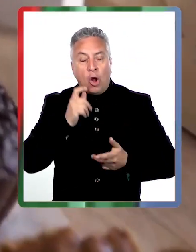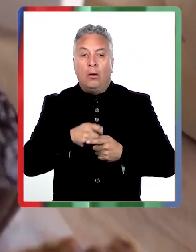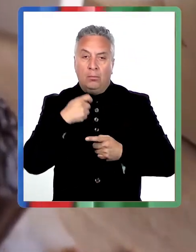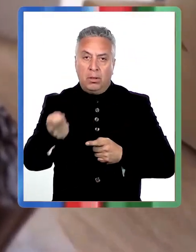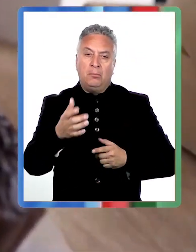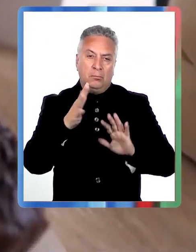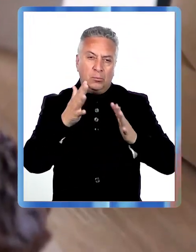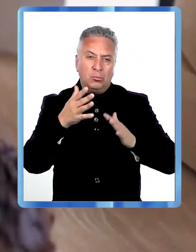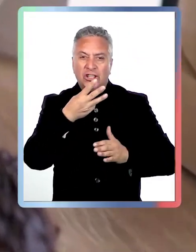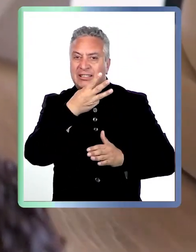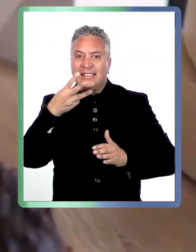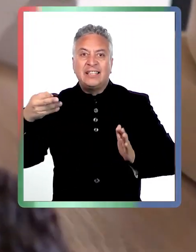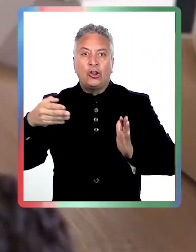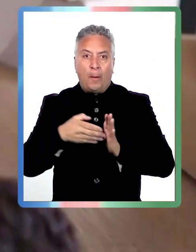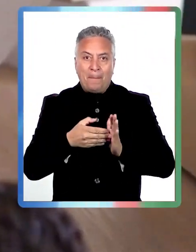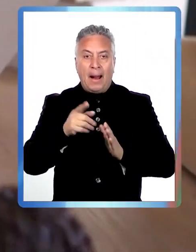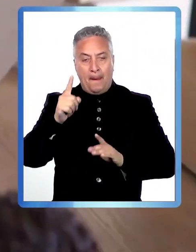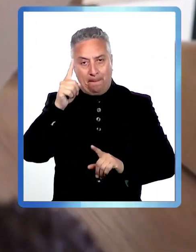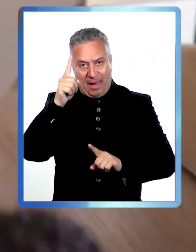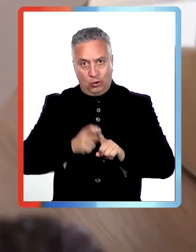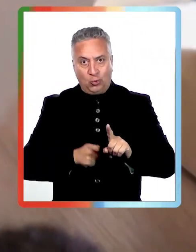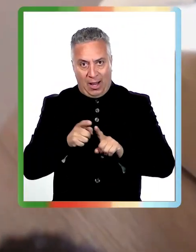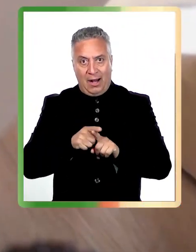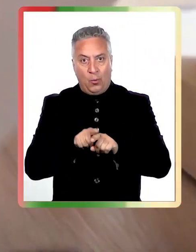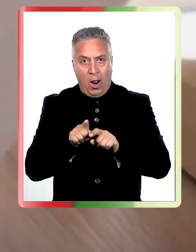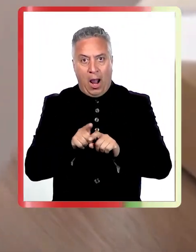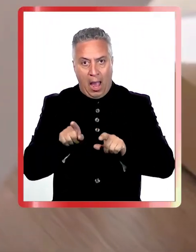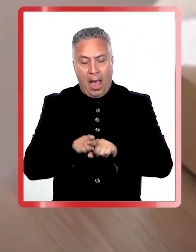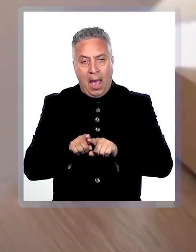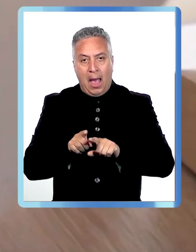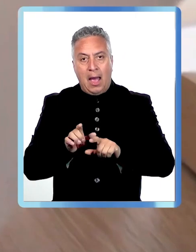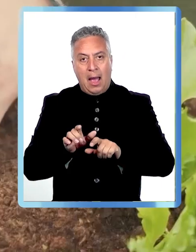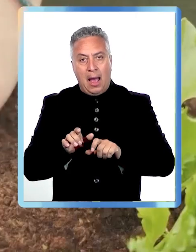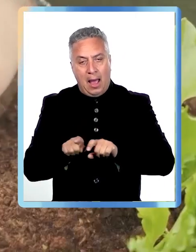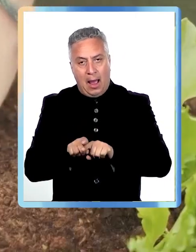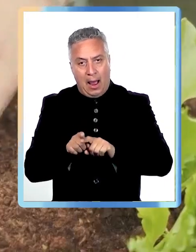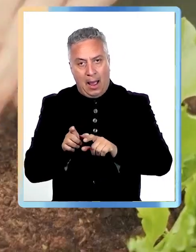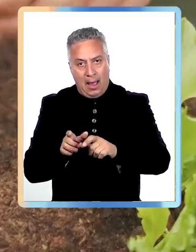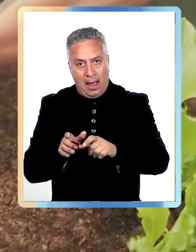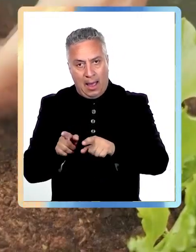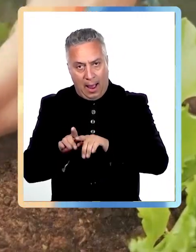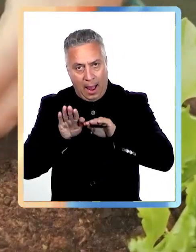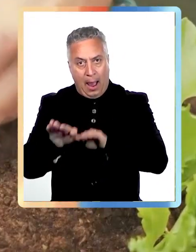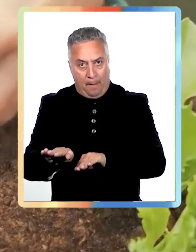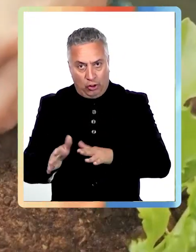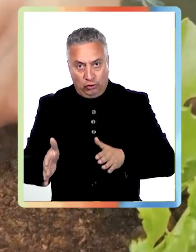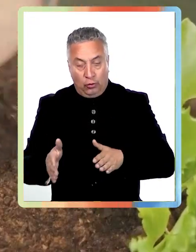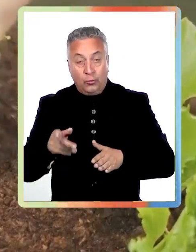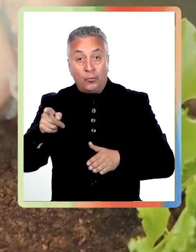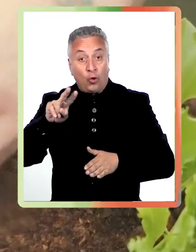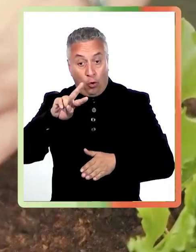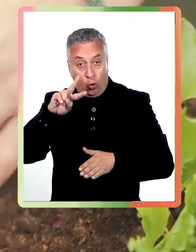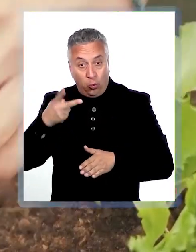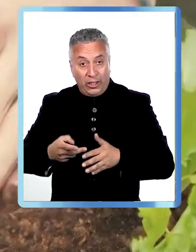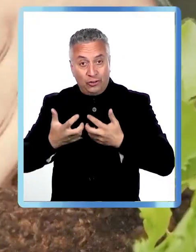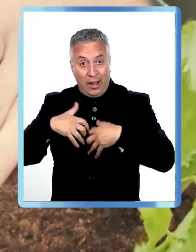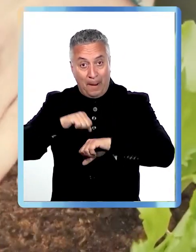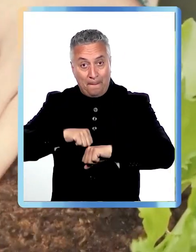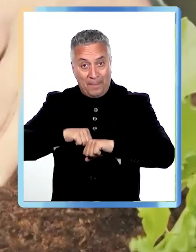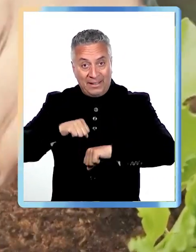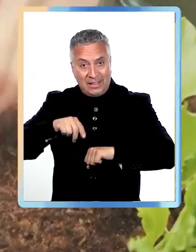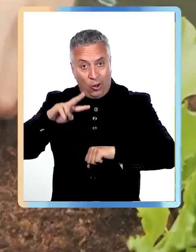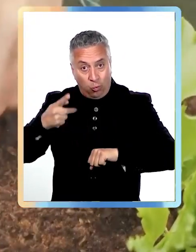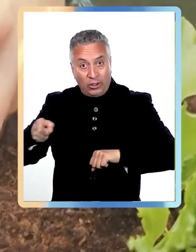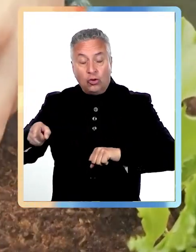300 mil pesos al mes de apoyo. Lo que tiene que ocurrir es que la persona que es dueña de la empresa ingresa a esta